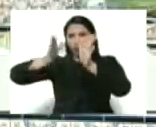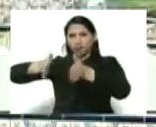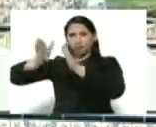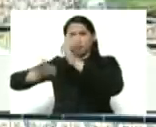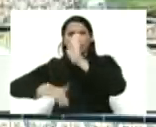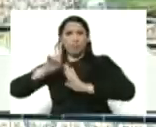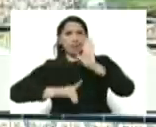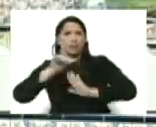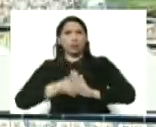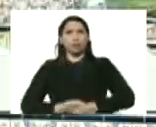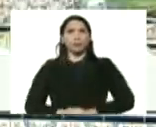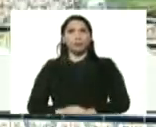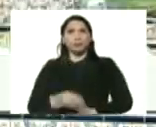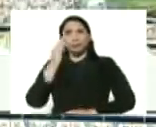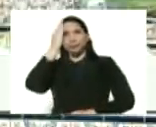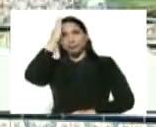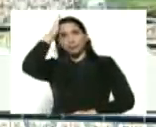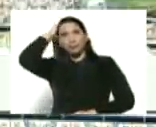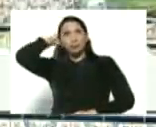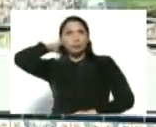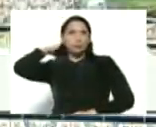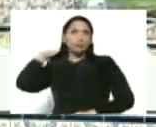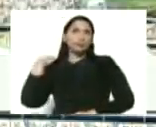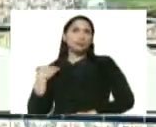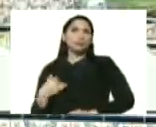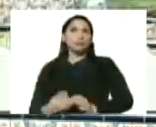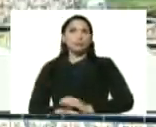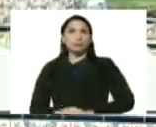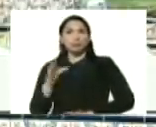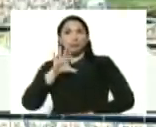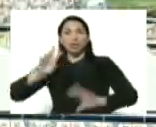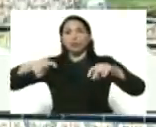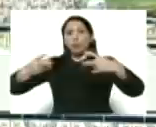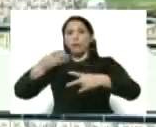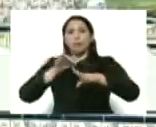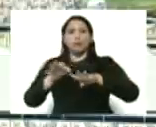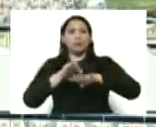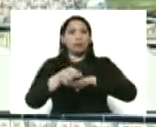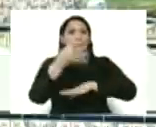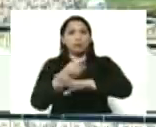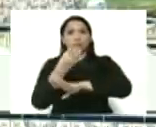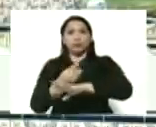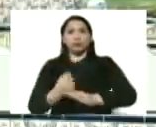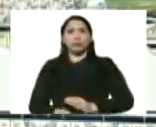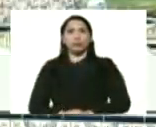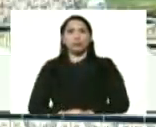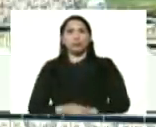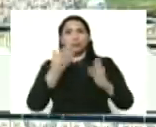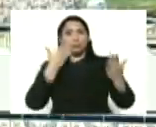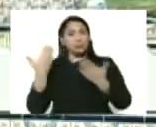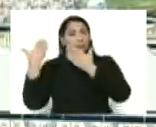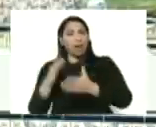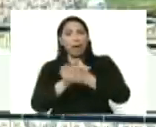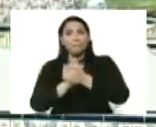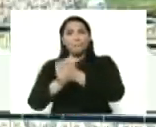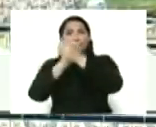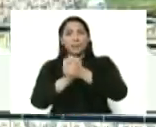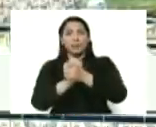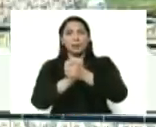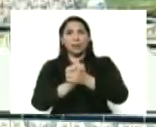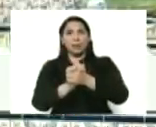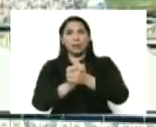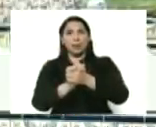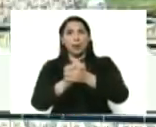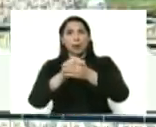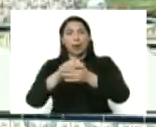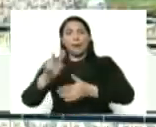desarrollo endógeno, Amarilis Patria Nueva, municipio Maturín. Allá está el compañero vicepresidente de